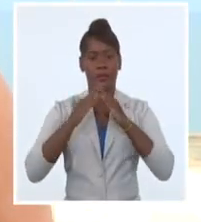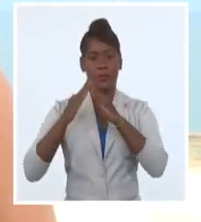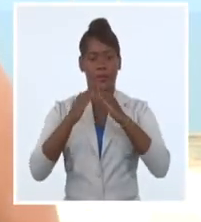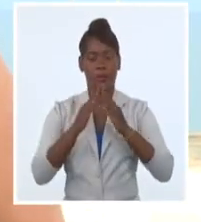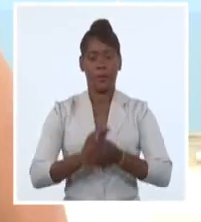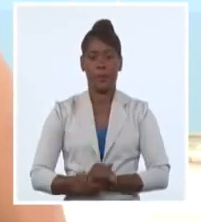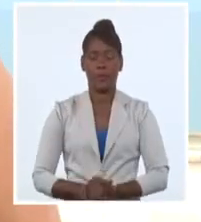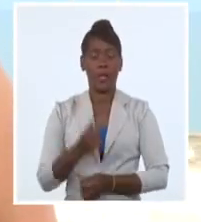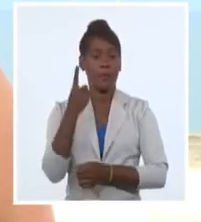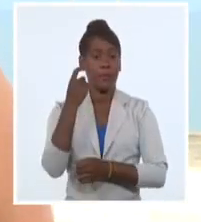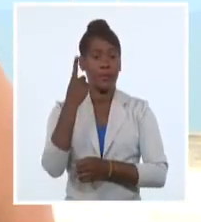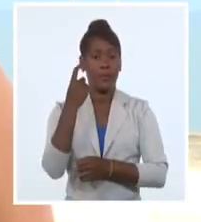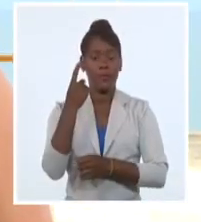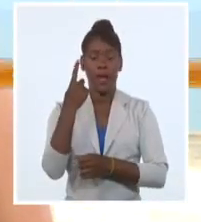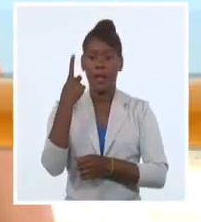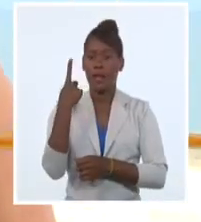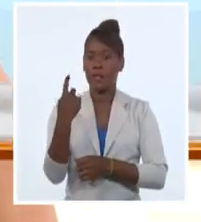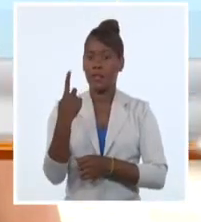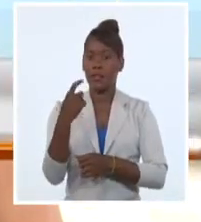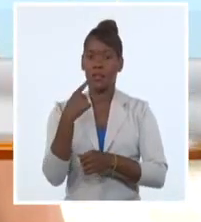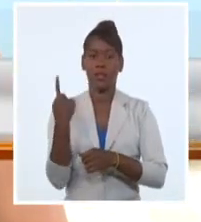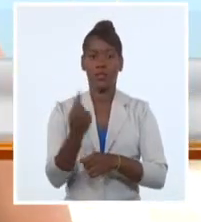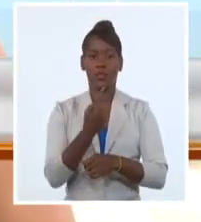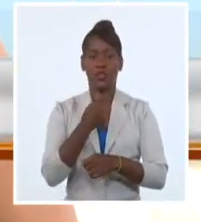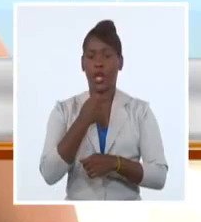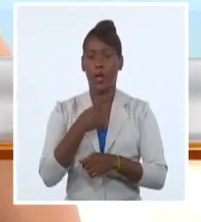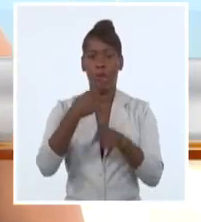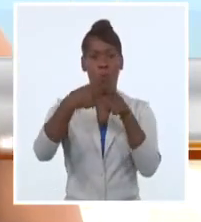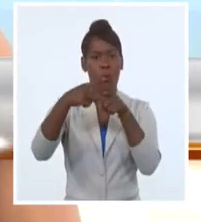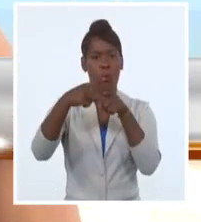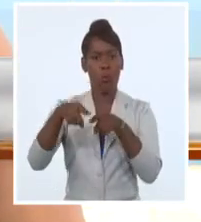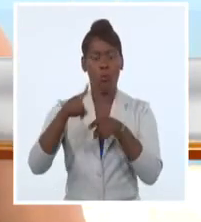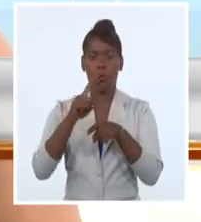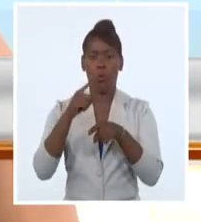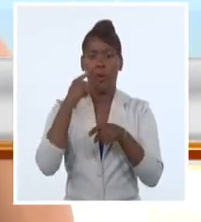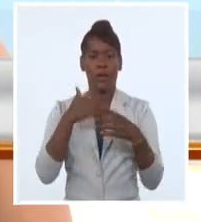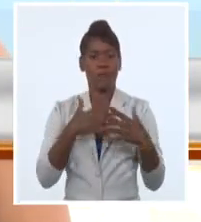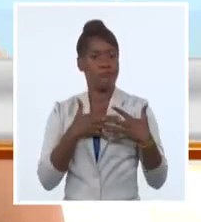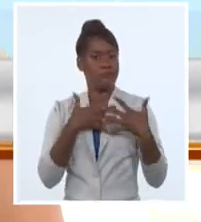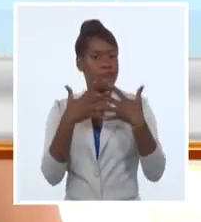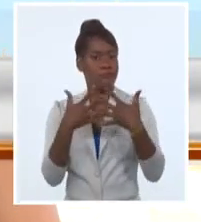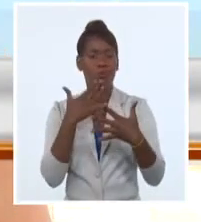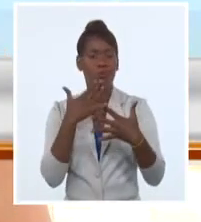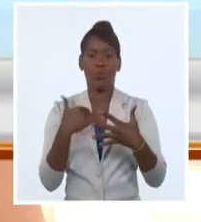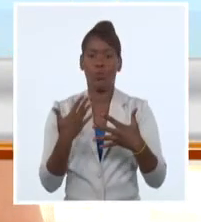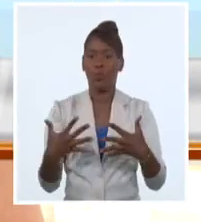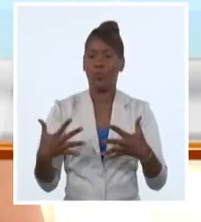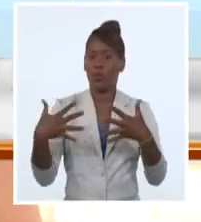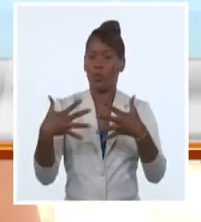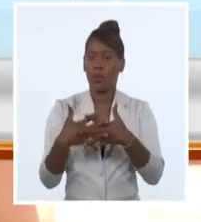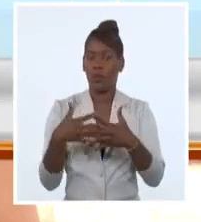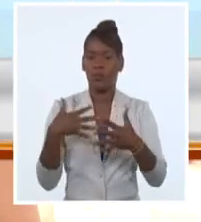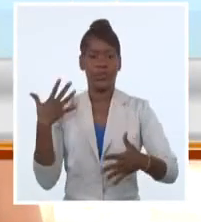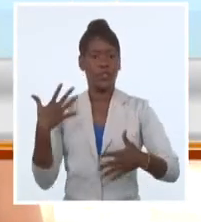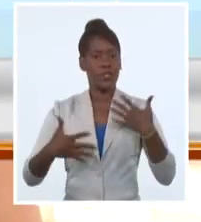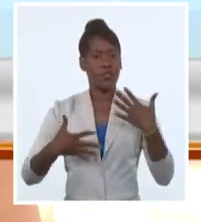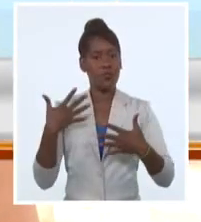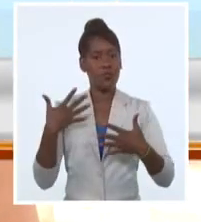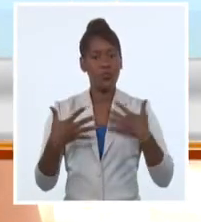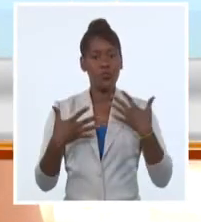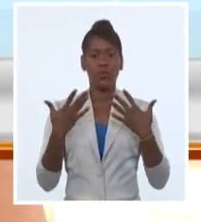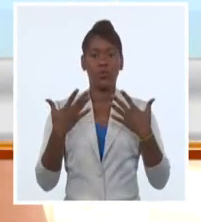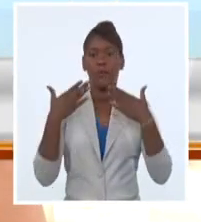necesitan no solo las cosas materiales, sino el apoyo espiritual de una forma dinámica, divertida, romper los